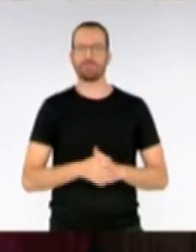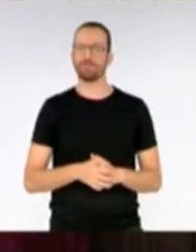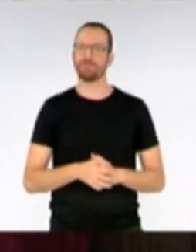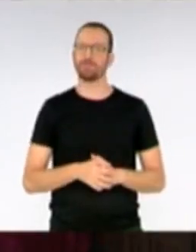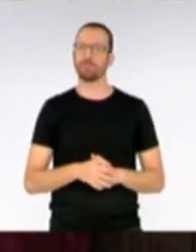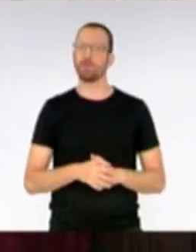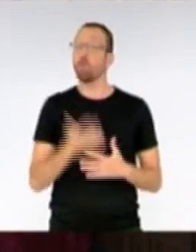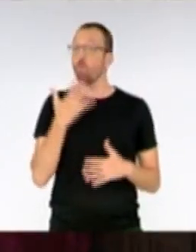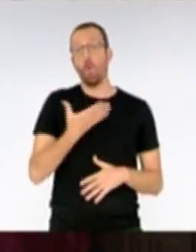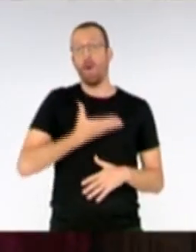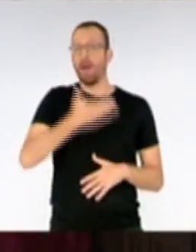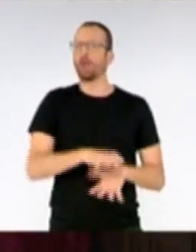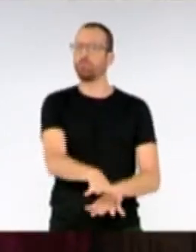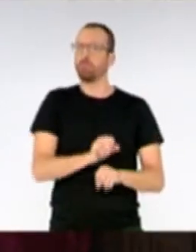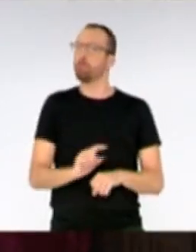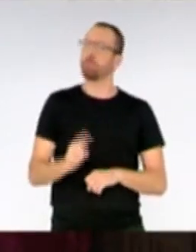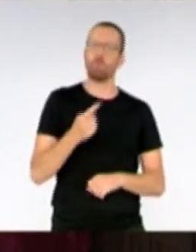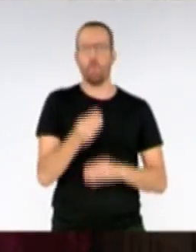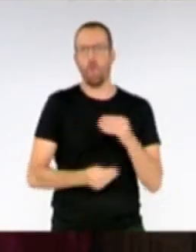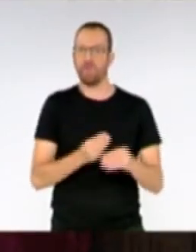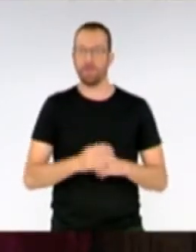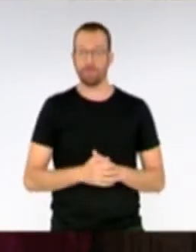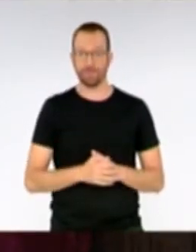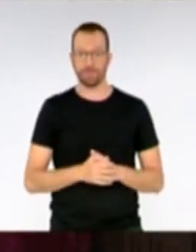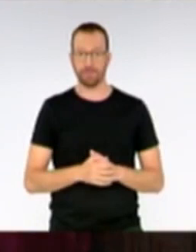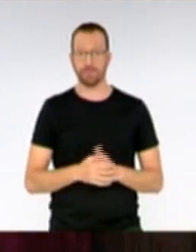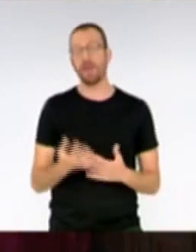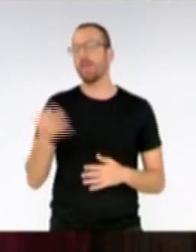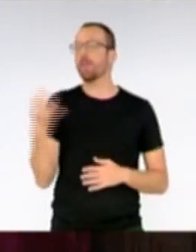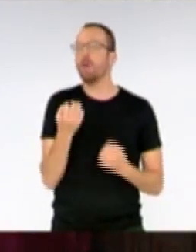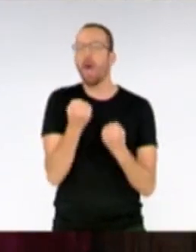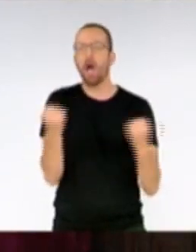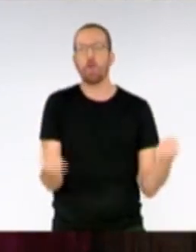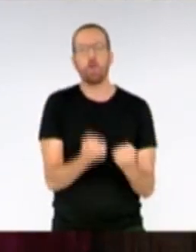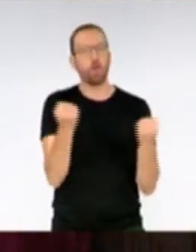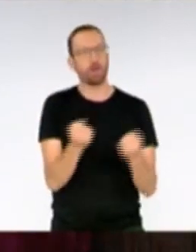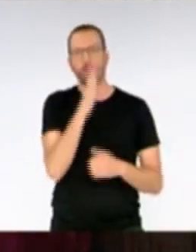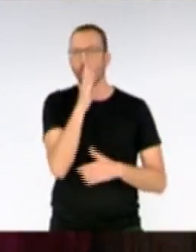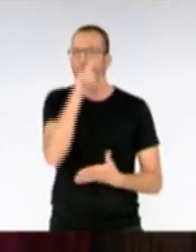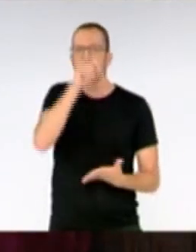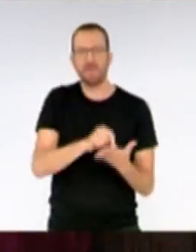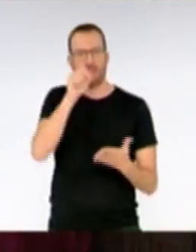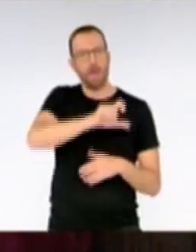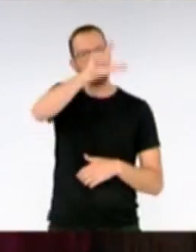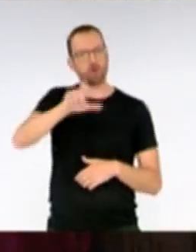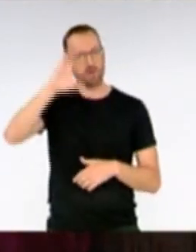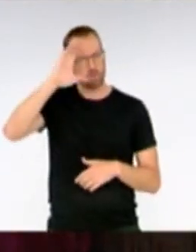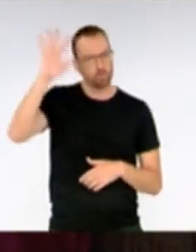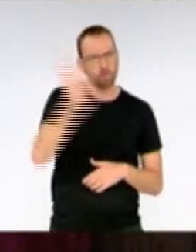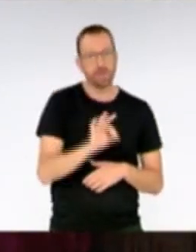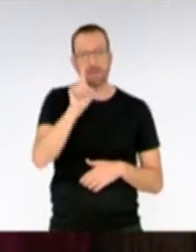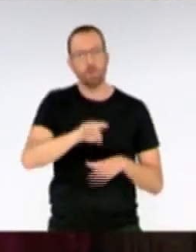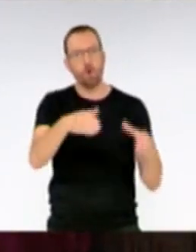¿Qué es lo primero que haría? Bueno, para empezar yo creo que tenemos que tener acciones inmediatas de primero escuchar a los vecinos y a colectivos para